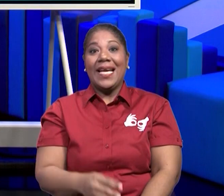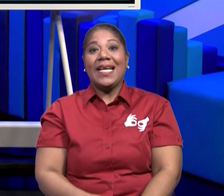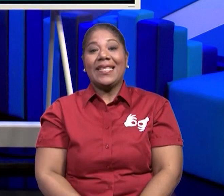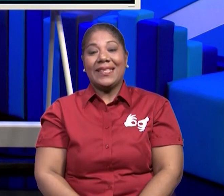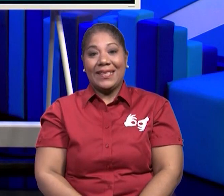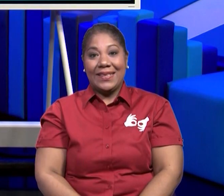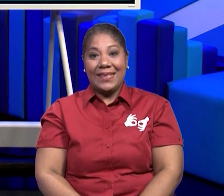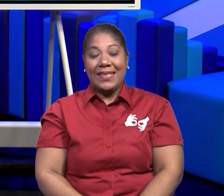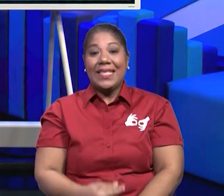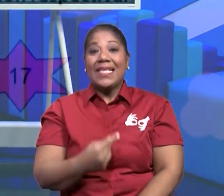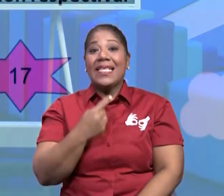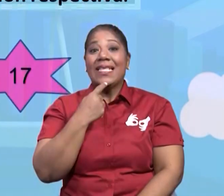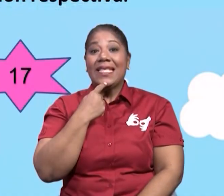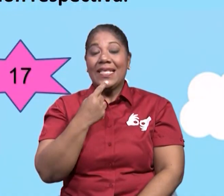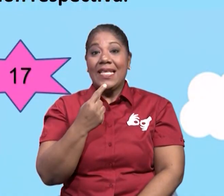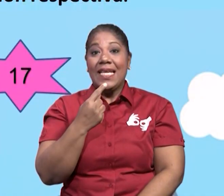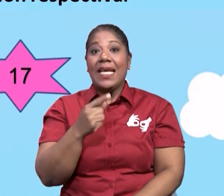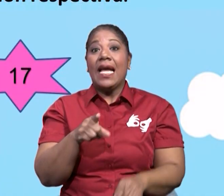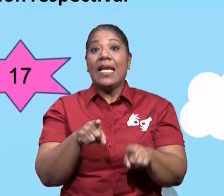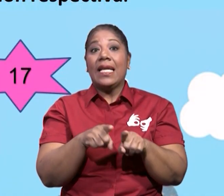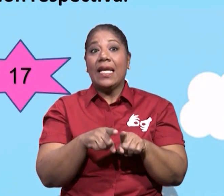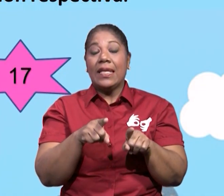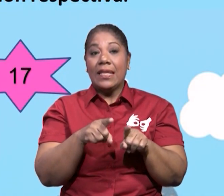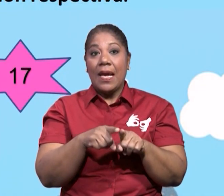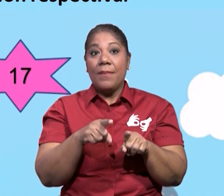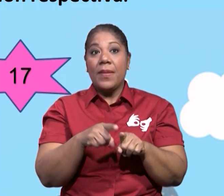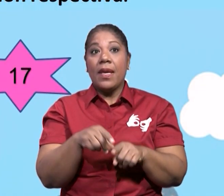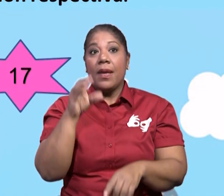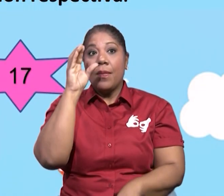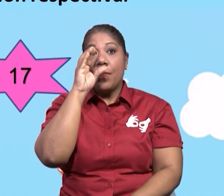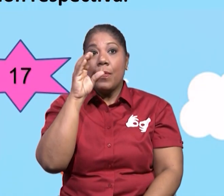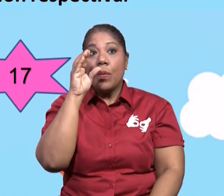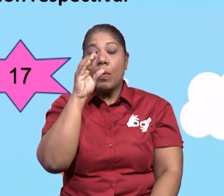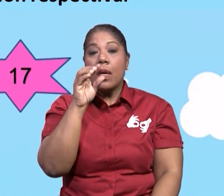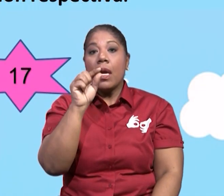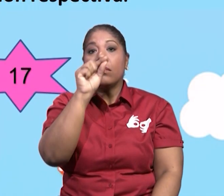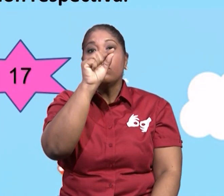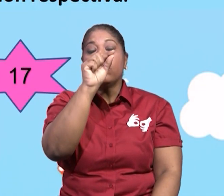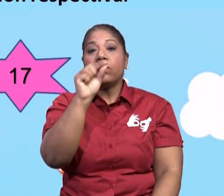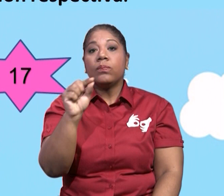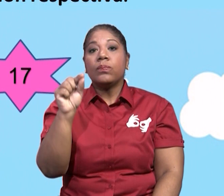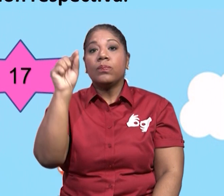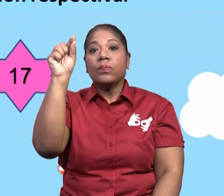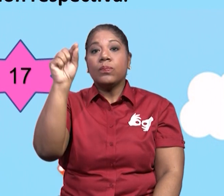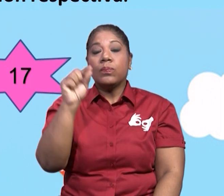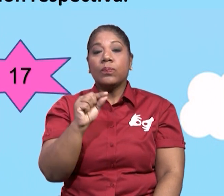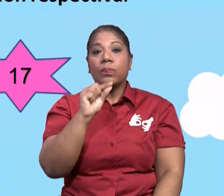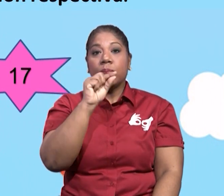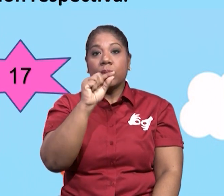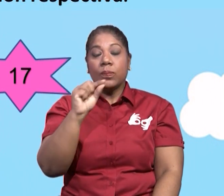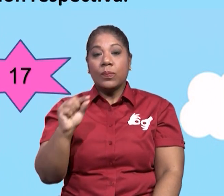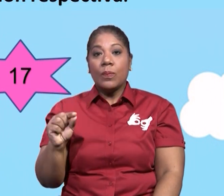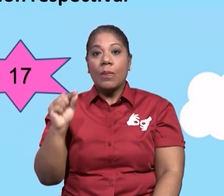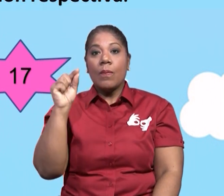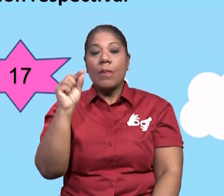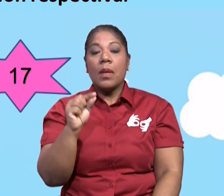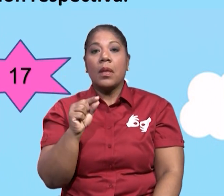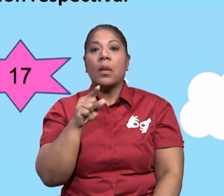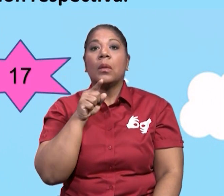Indíquele que dibuje una línea para unir cada vivienda con el tipo de material